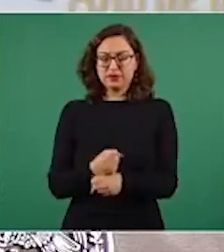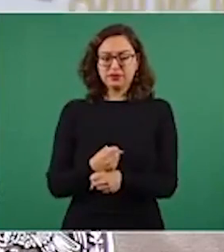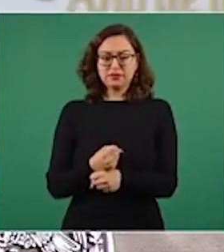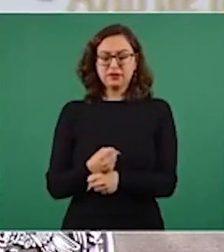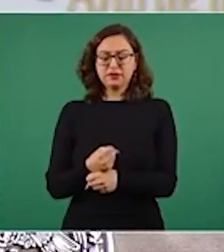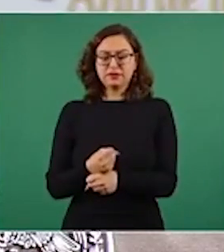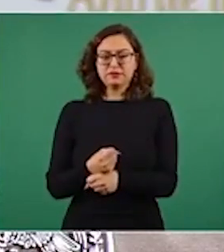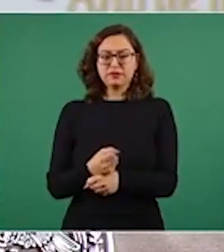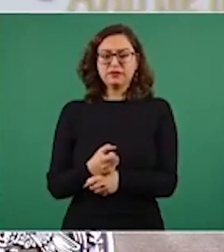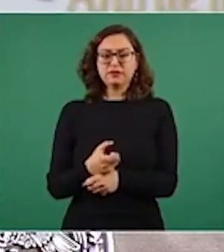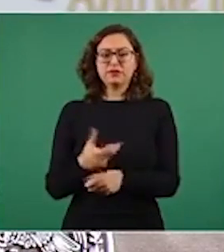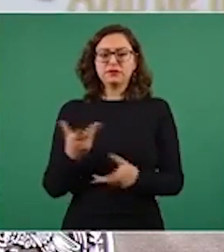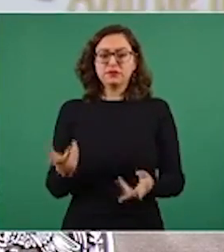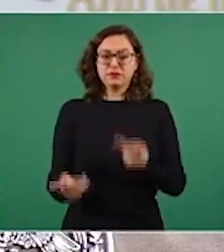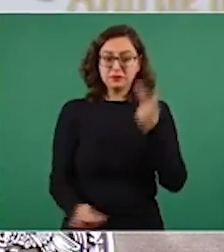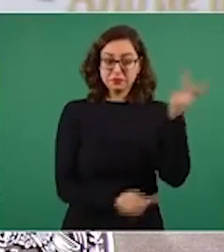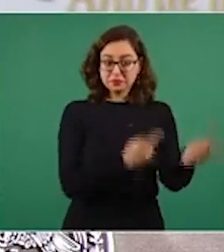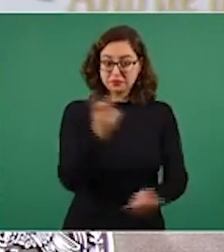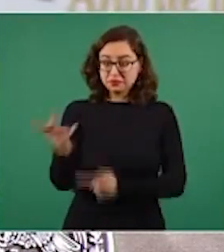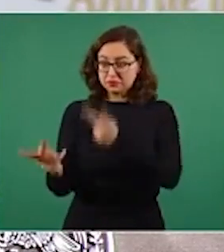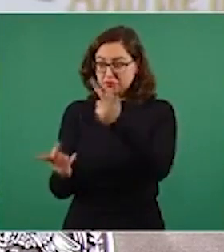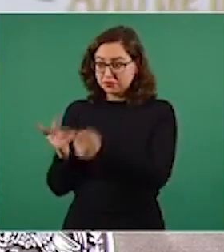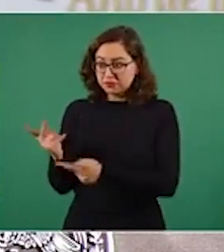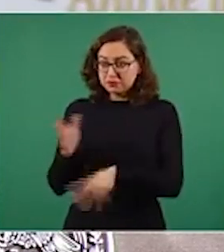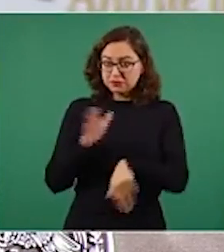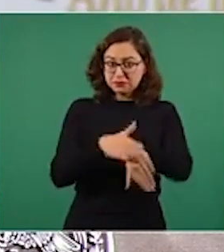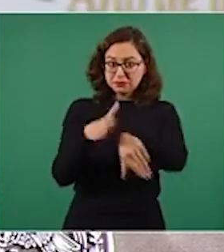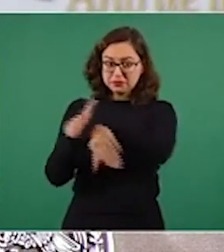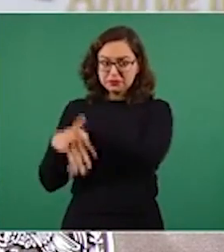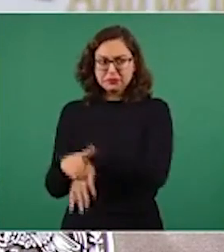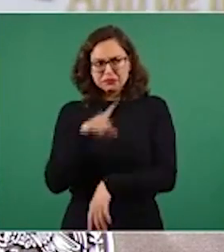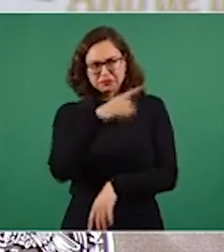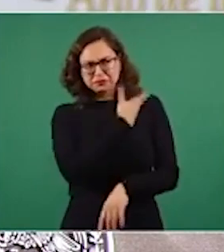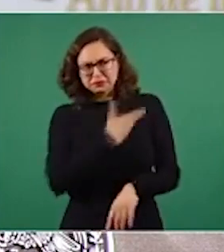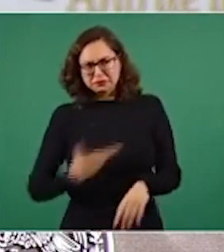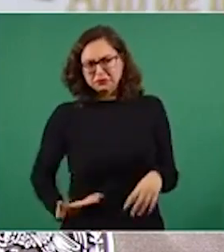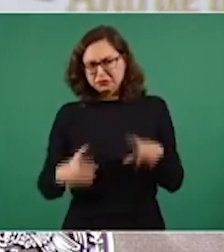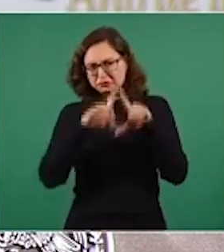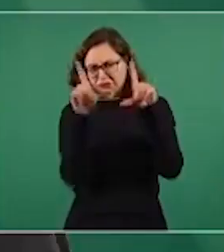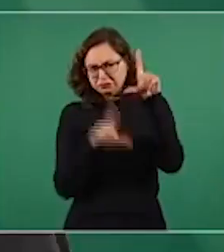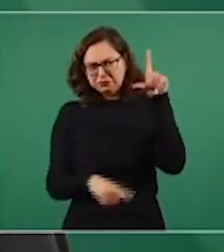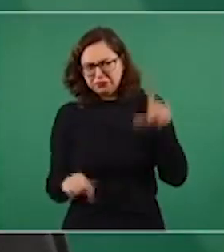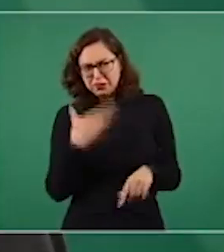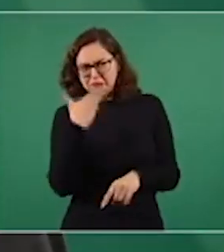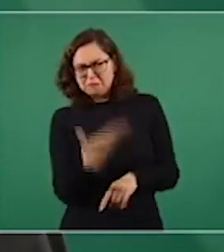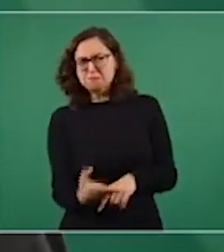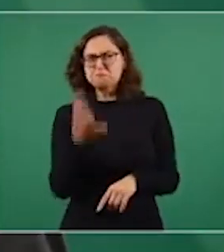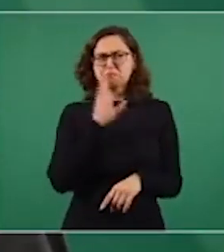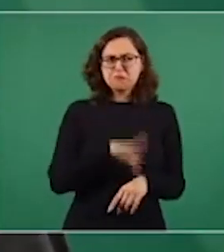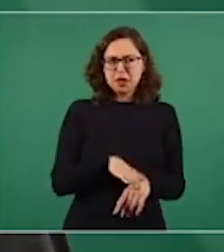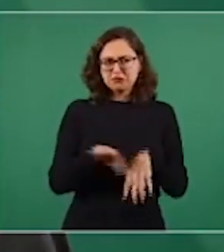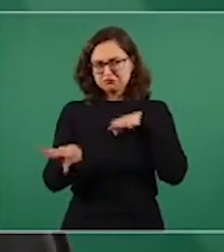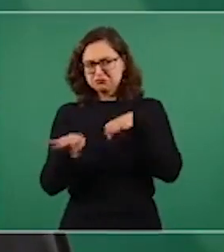para preguntarle a los ciudadanos si quieren que continúe o que renuncie el presidente, porque ya está en la